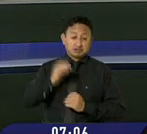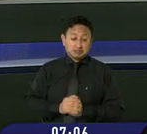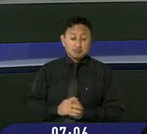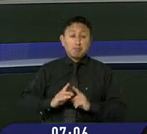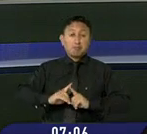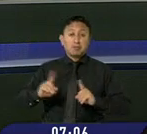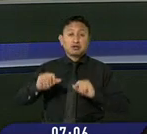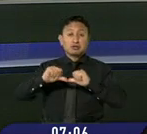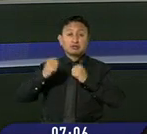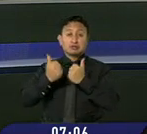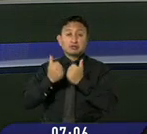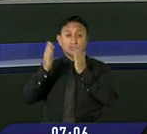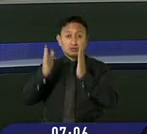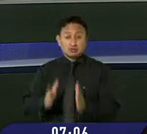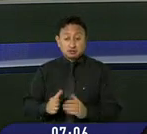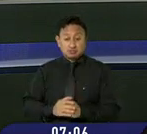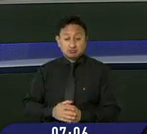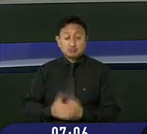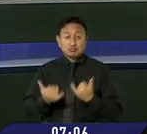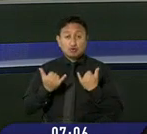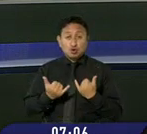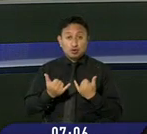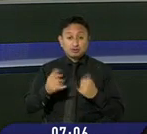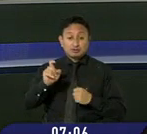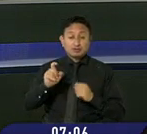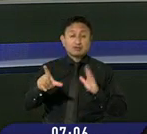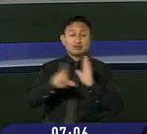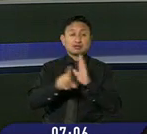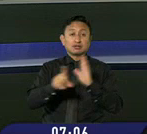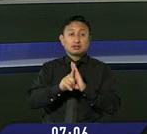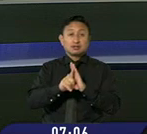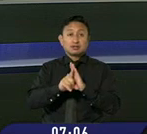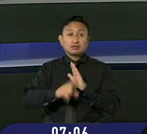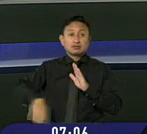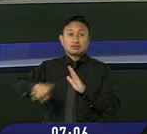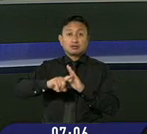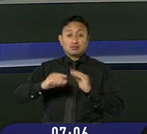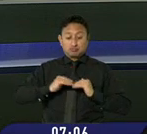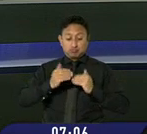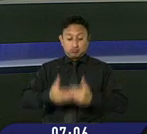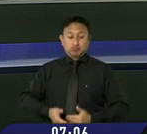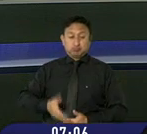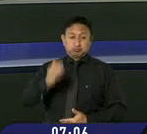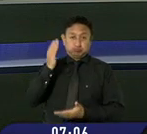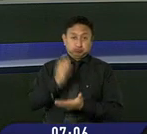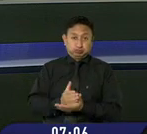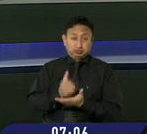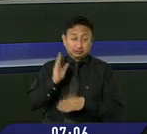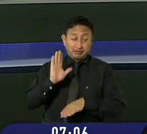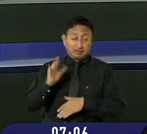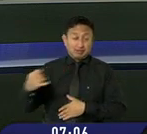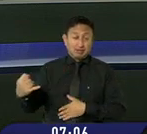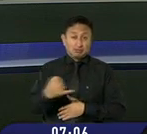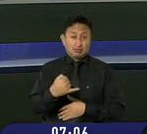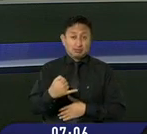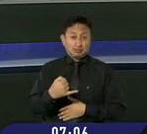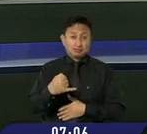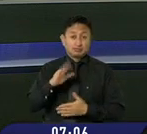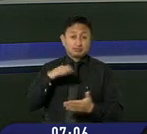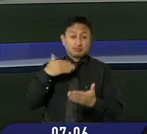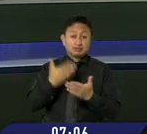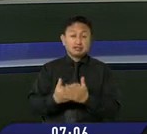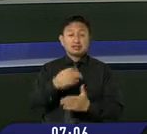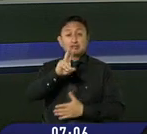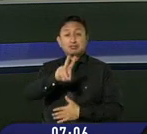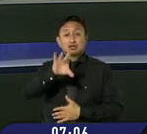los legisladores tienen que tratar la ley de interrupción del embarazo en caso de violación, esto hasta el 28